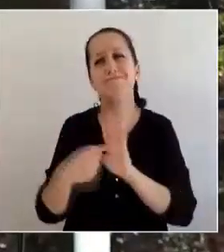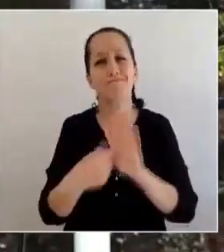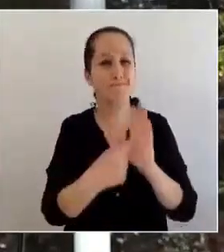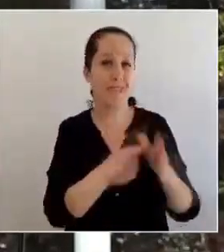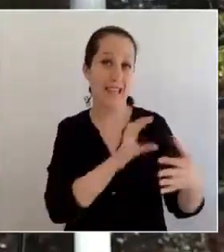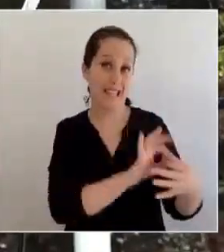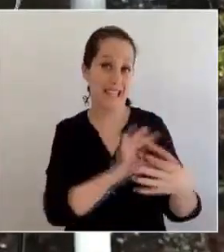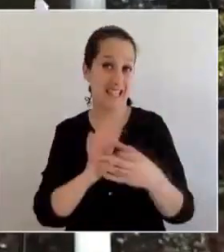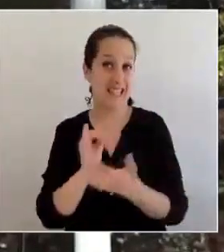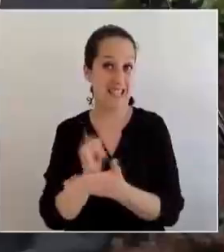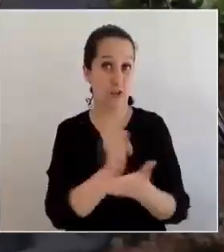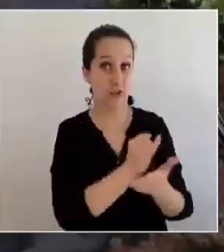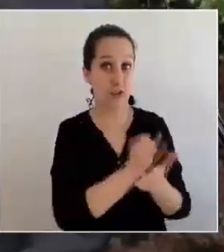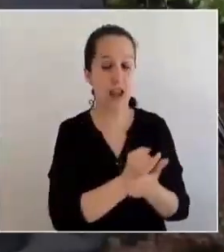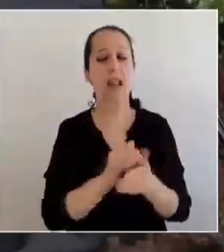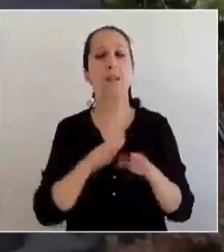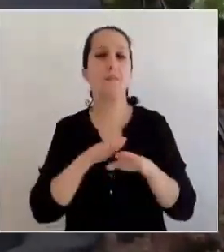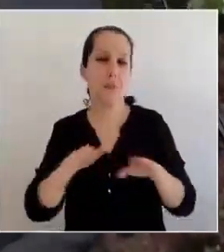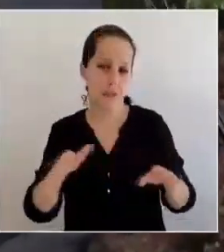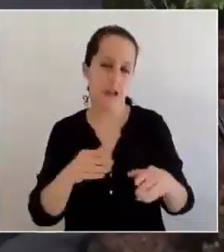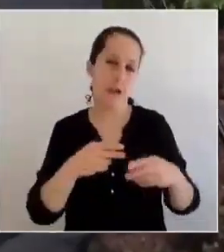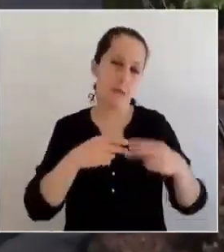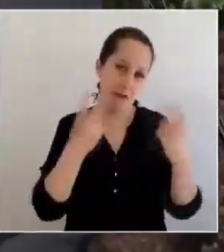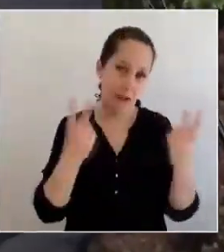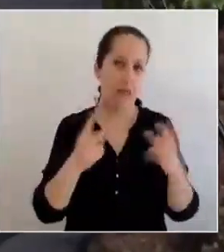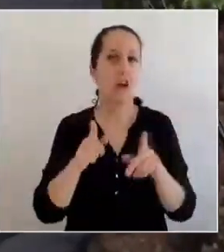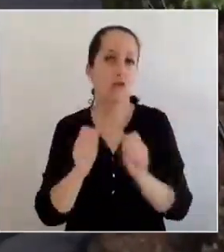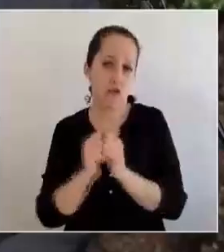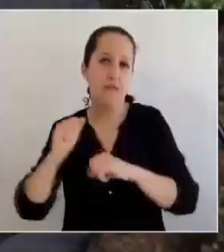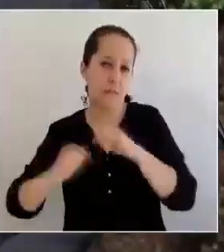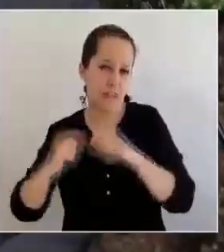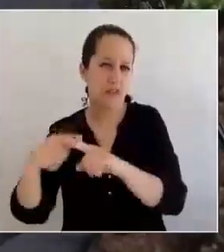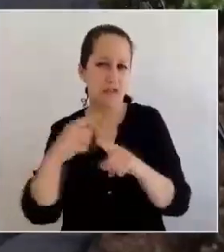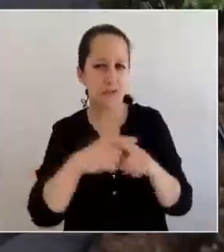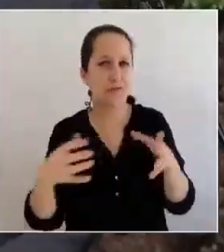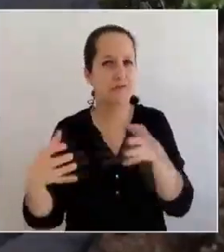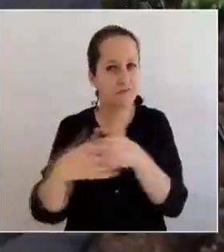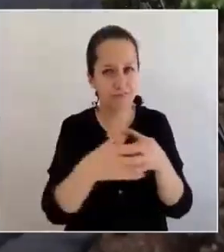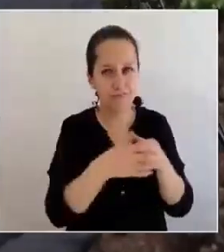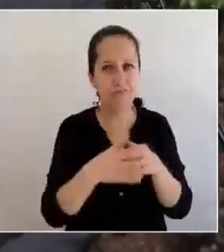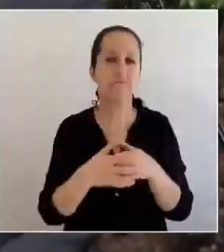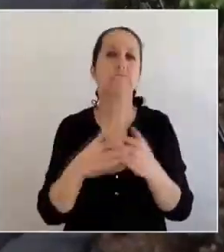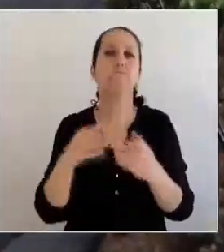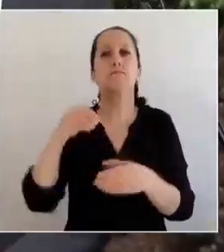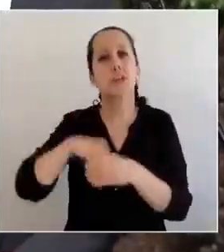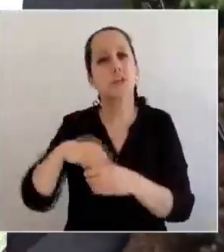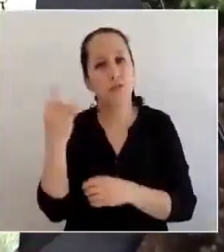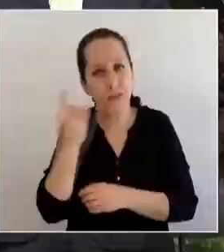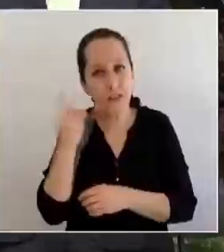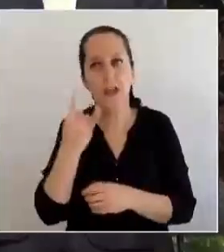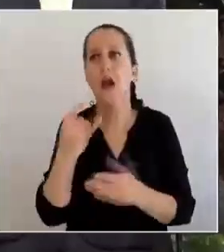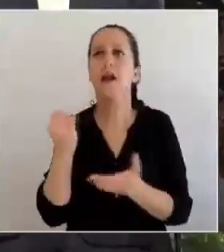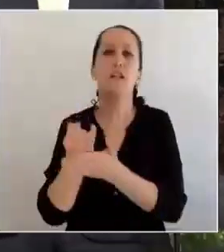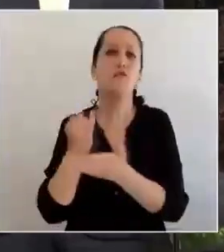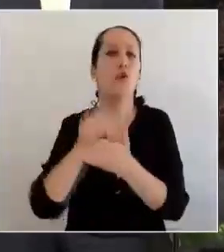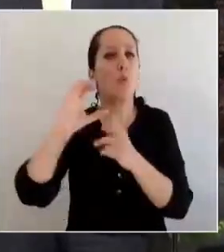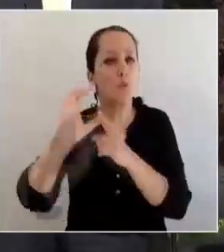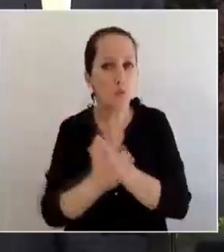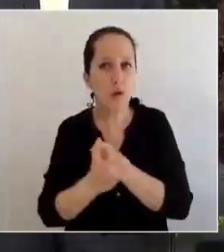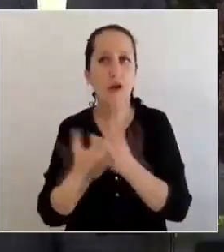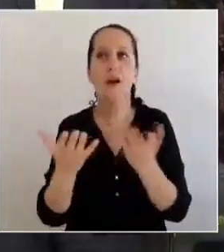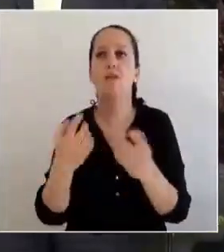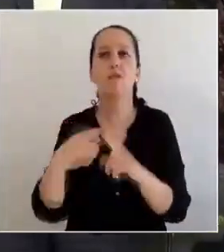interinstitucional de la Mesa Público-Privada, que también integraron representantes de la Academia, instituciones